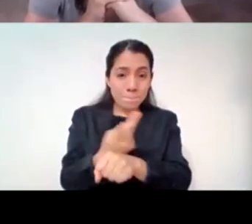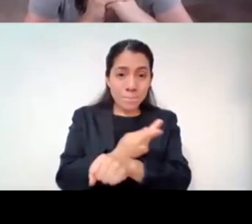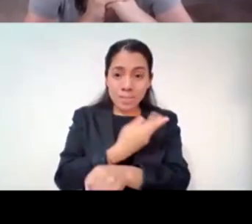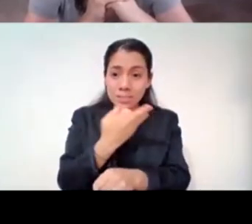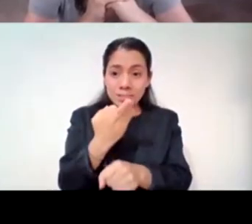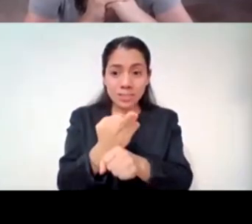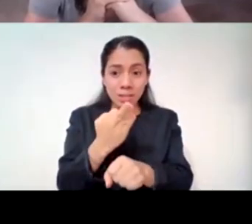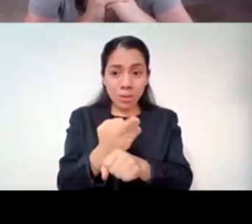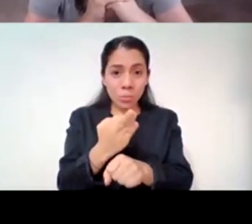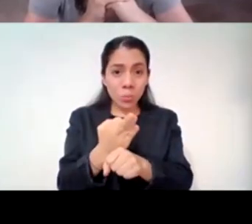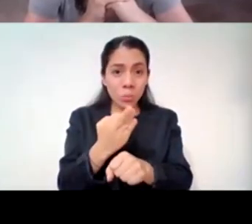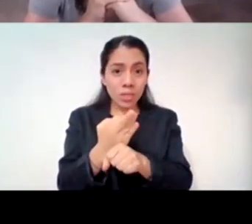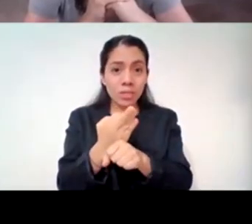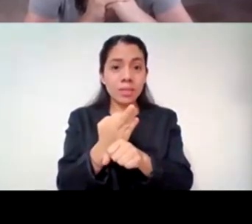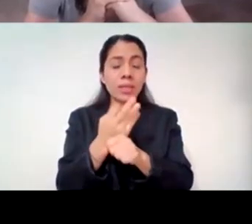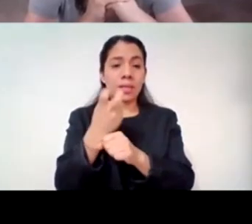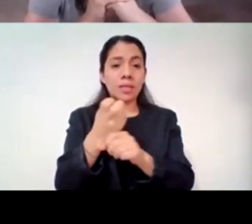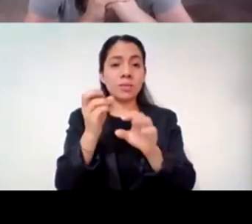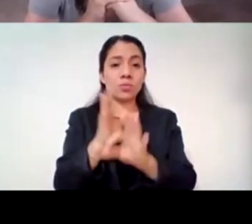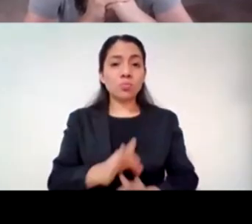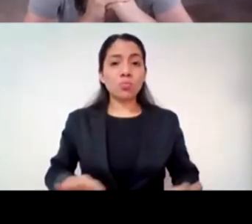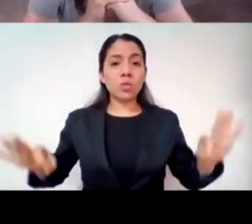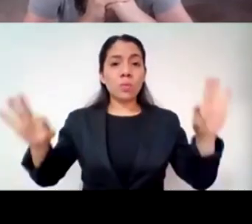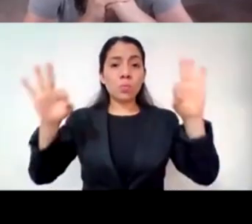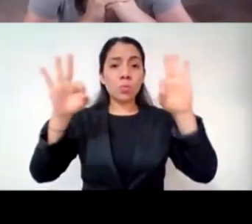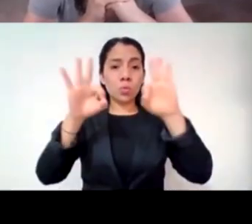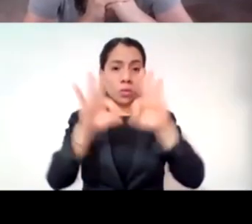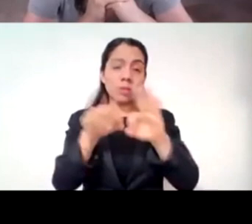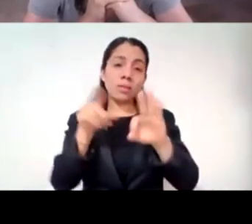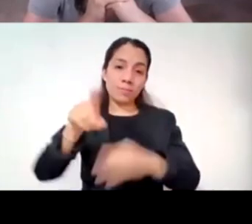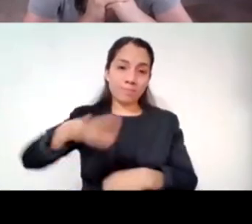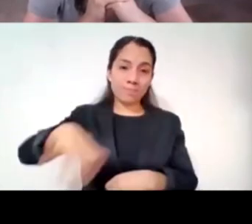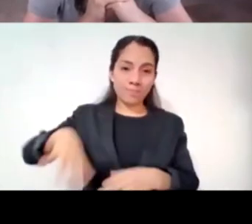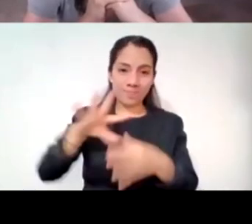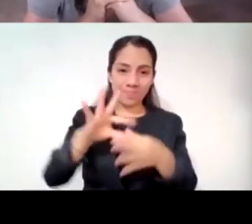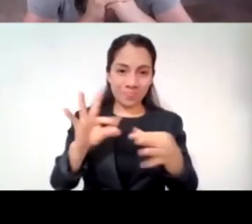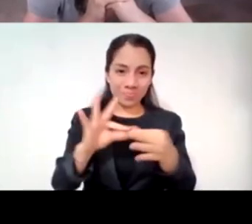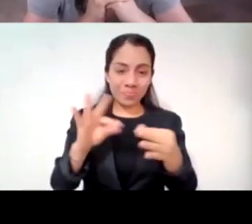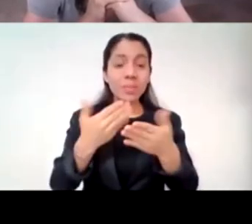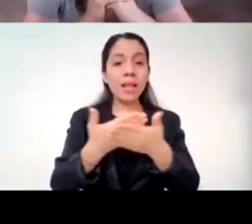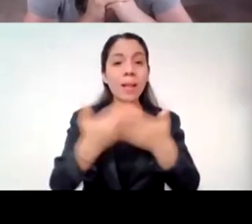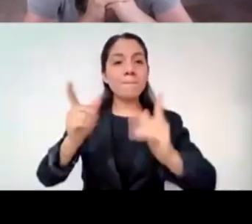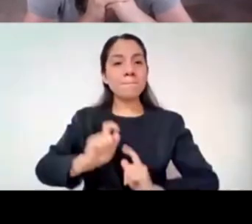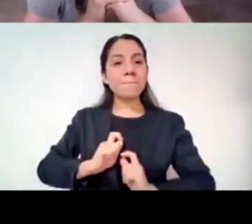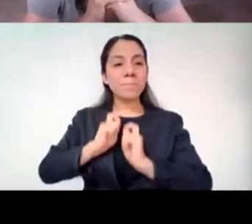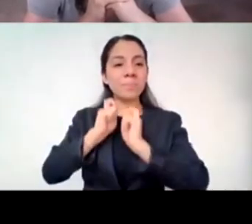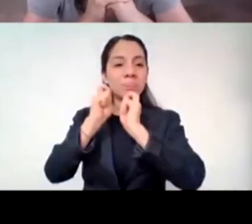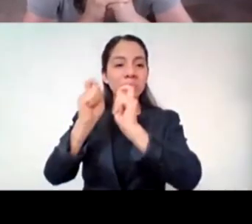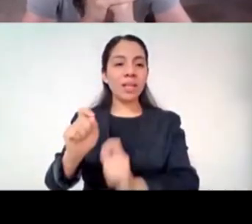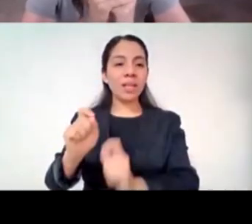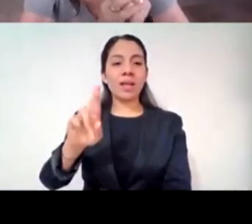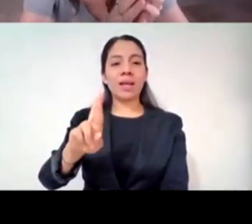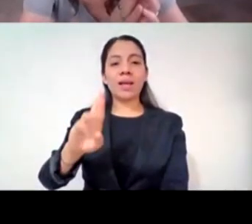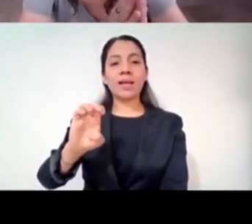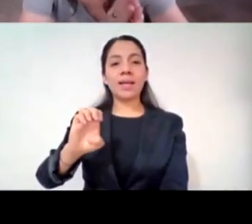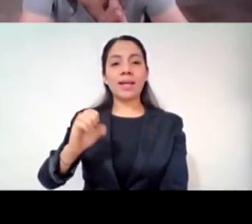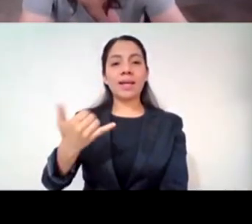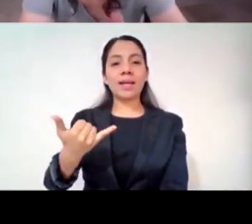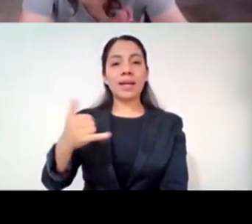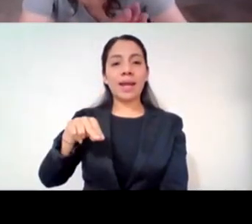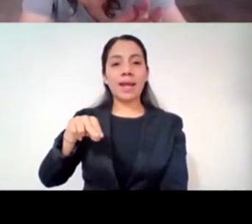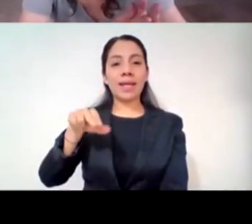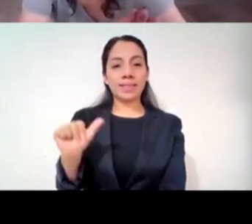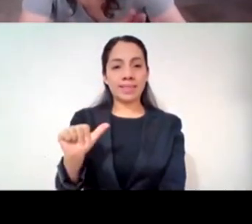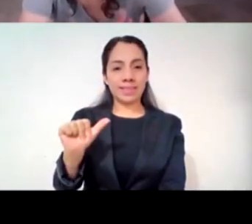a cosas verdaderamente fundamentales. Te voy a dar, Reina, la palabra, por supuesto y además, pues, yo no sé